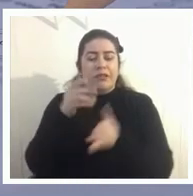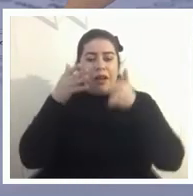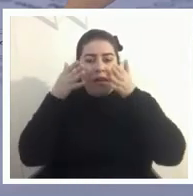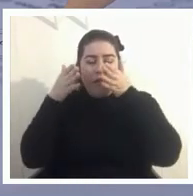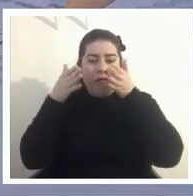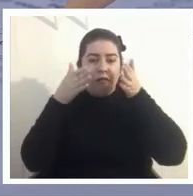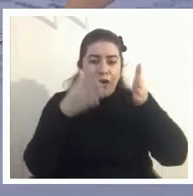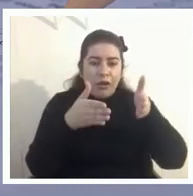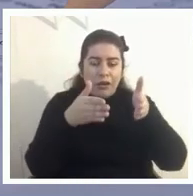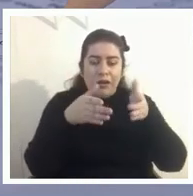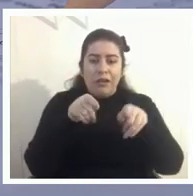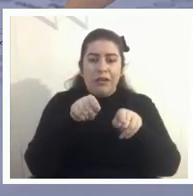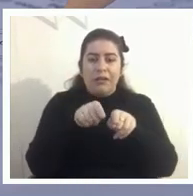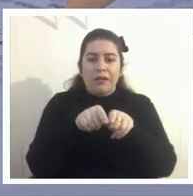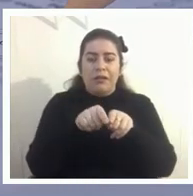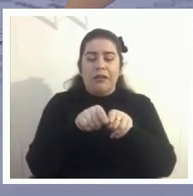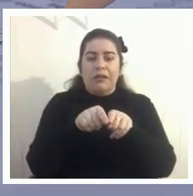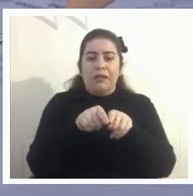destacable cierto ha sido